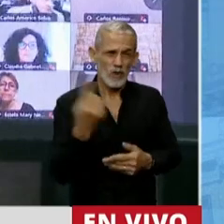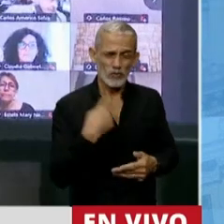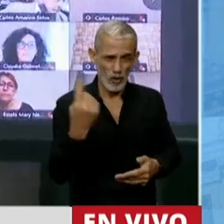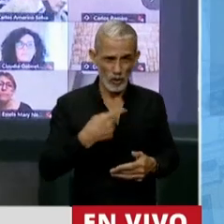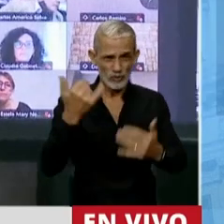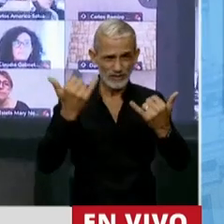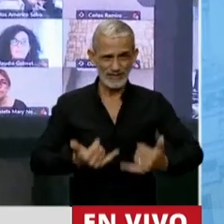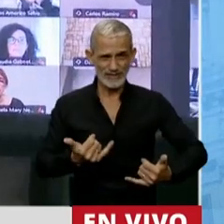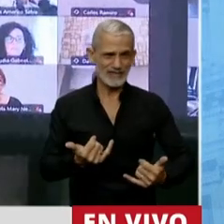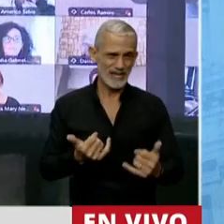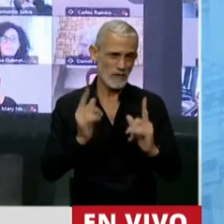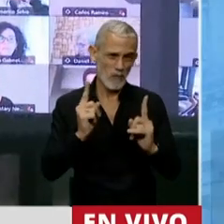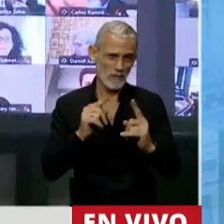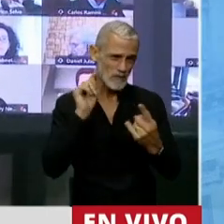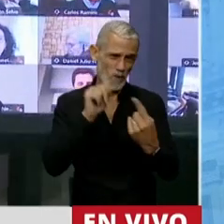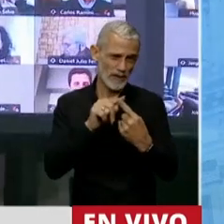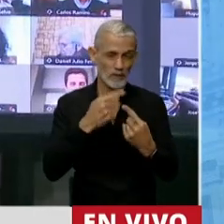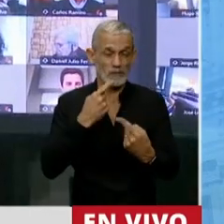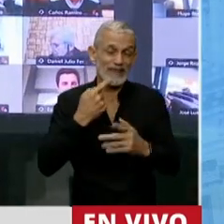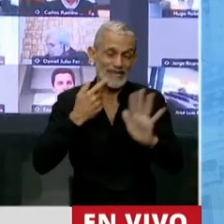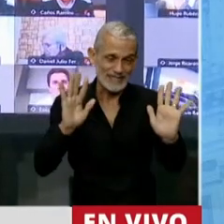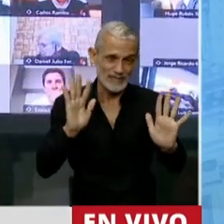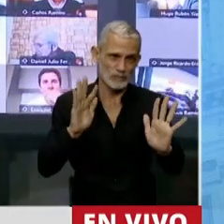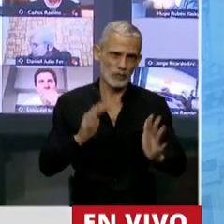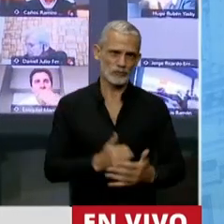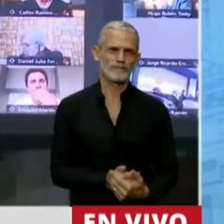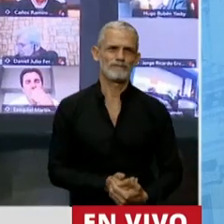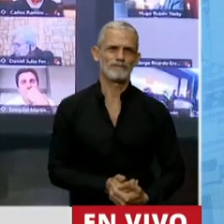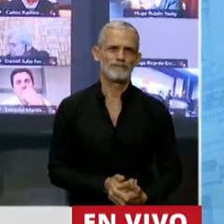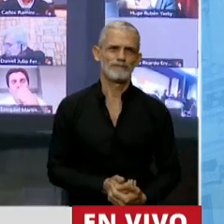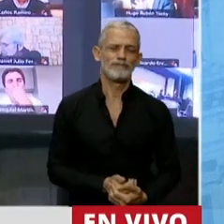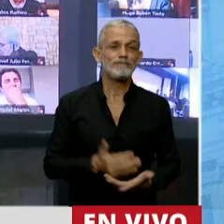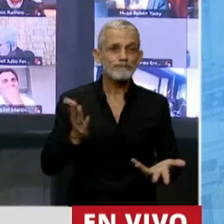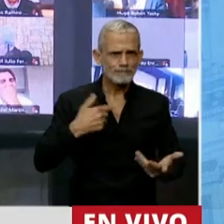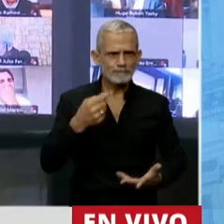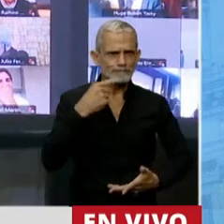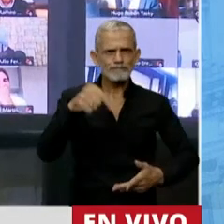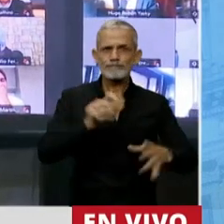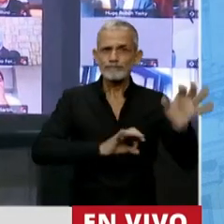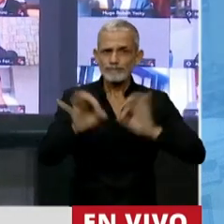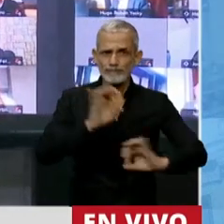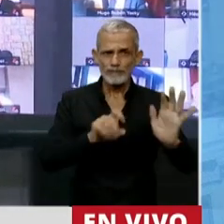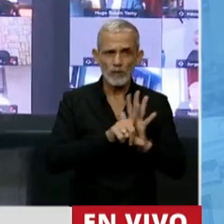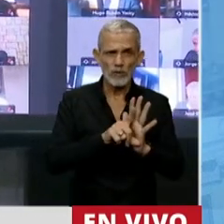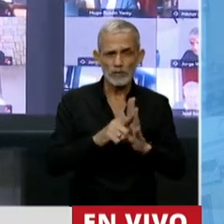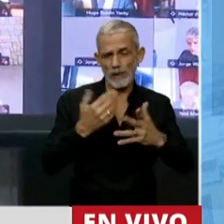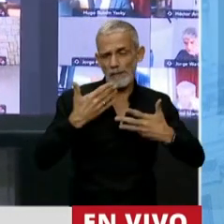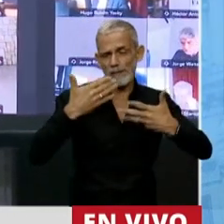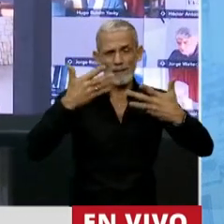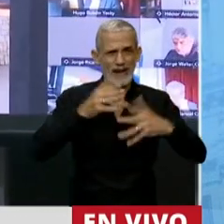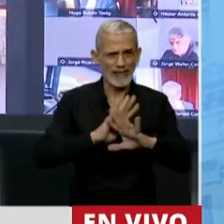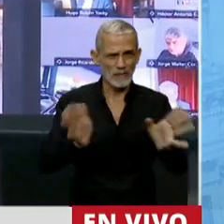acá todos decimos compartir y defender. Le decida que este proyecto es una sobreactuación,